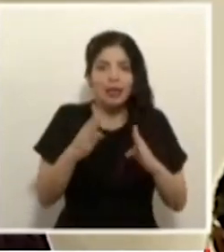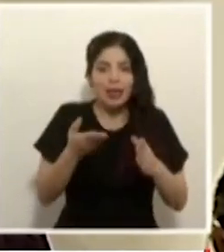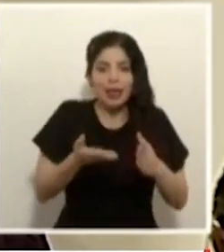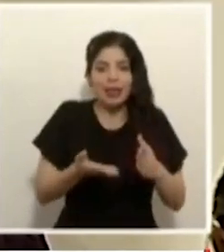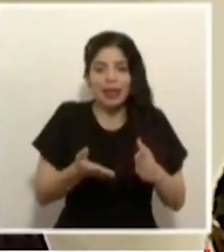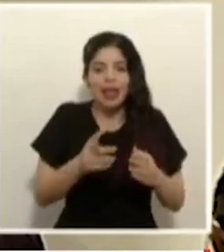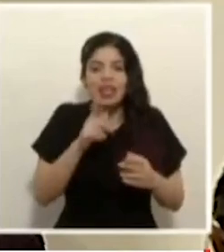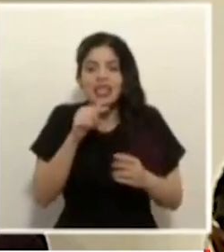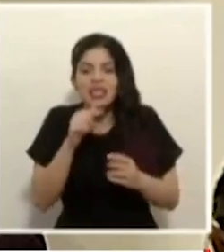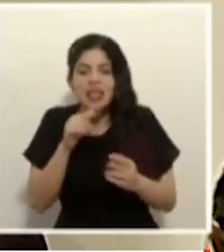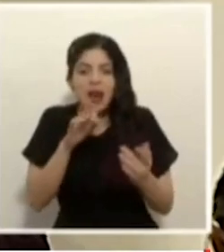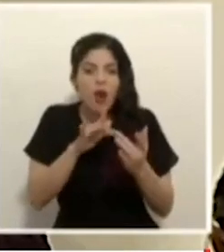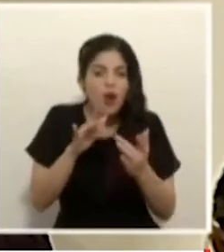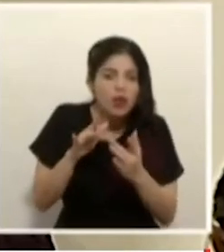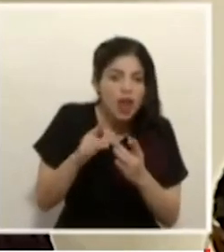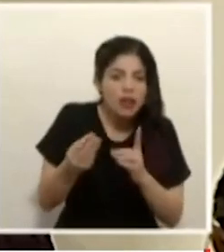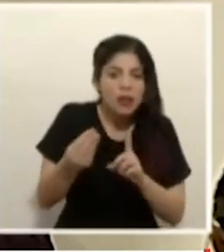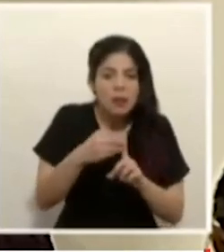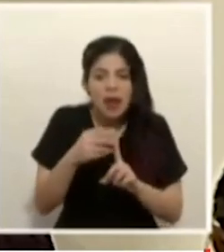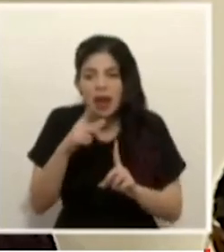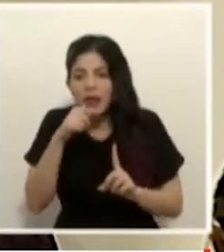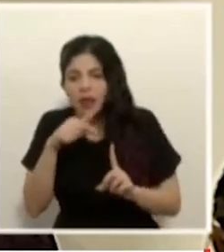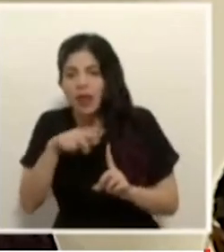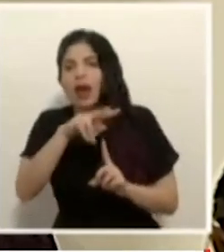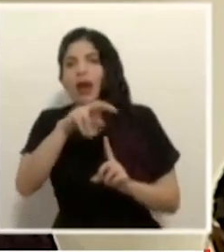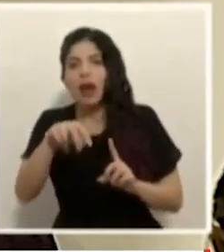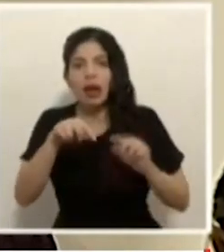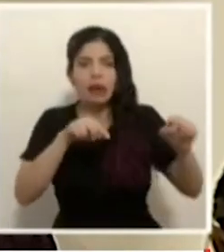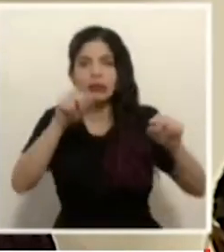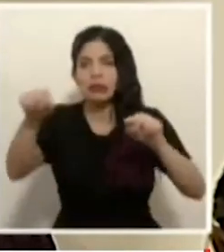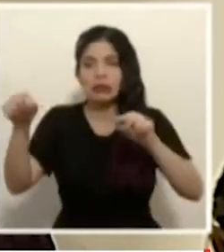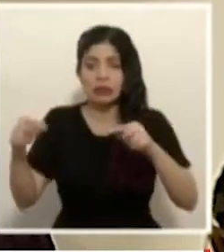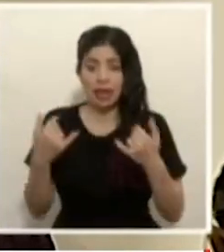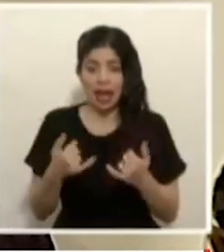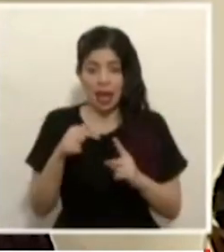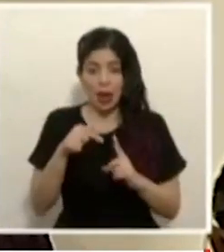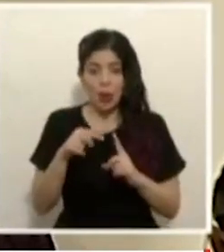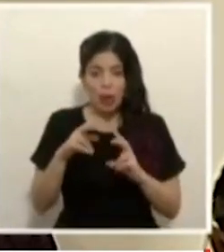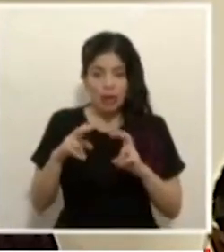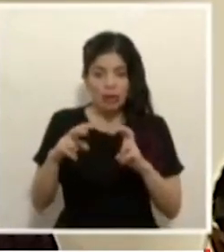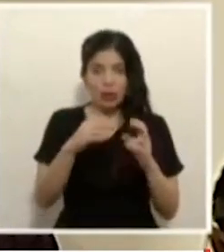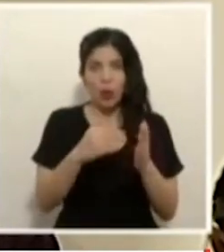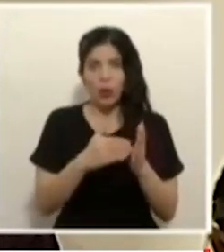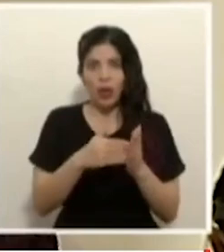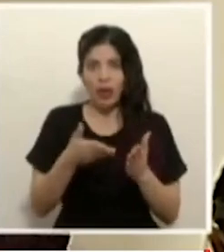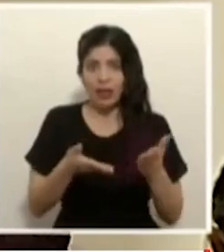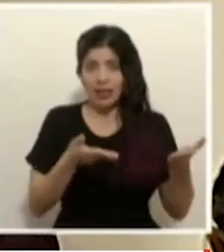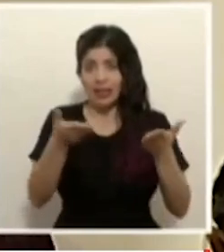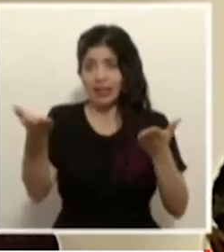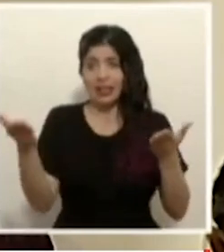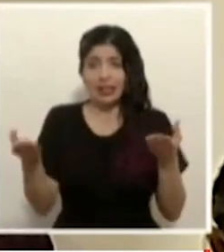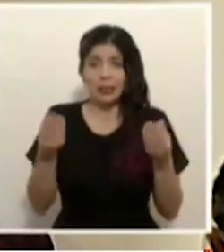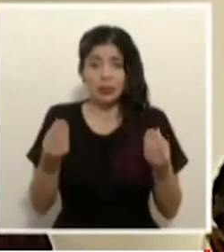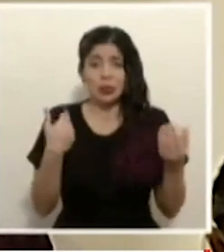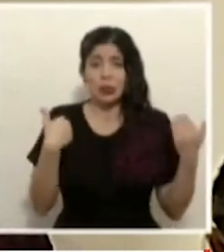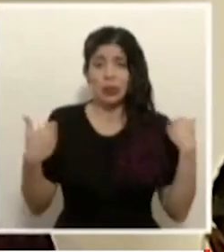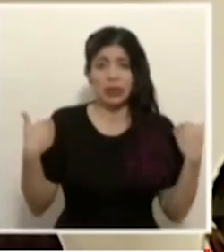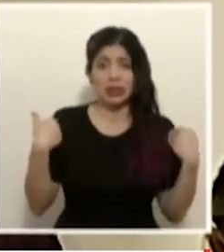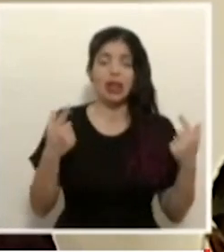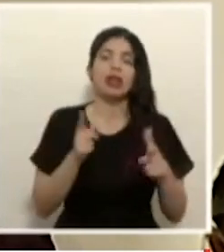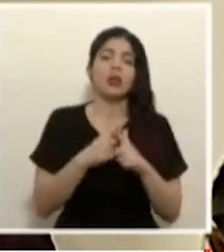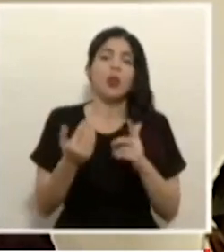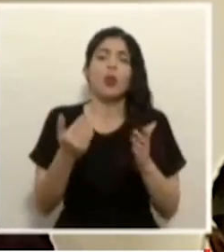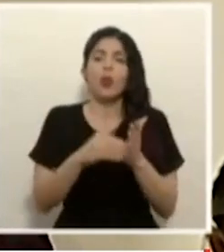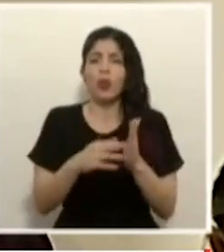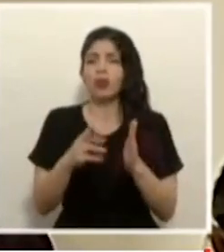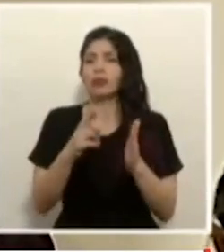contactos y los casos que estamos tratando de ponerlos en la medida de lo posible en ruta de nuevo pero aquí vuelvo a insistir